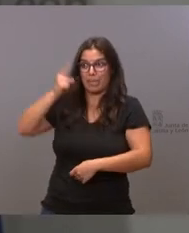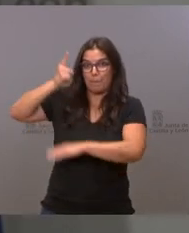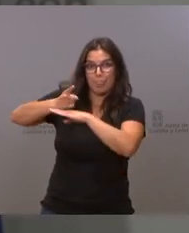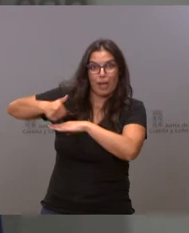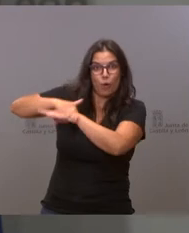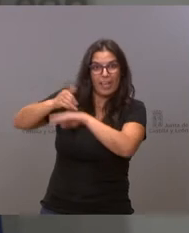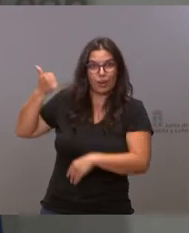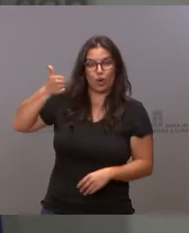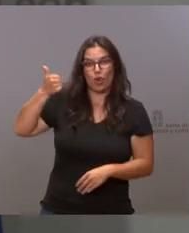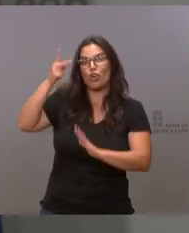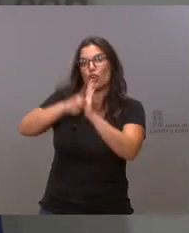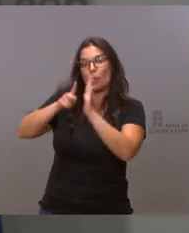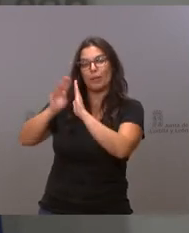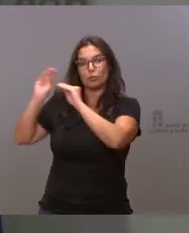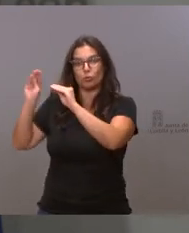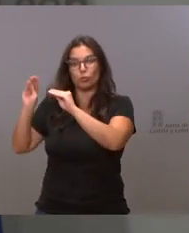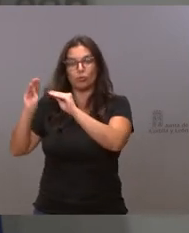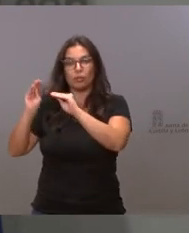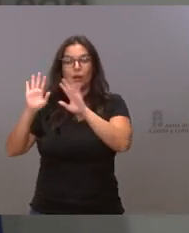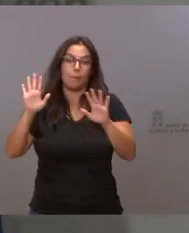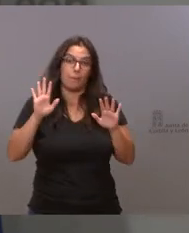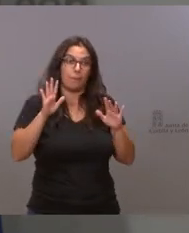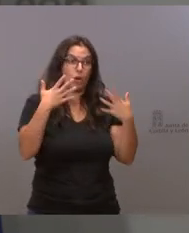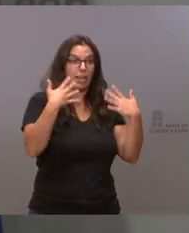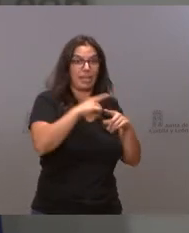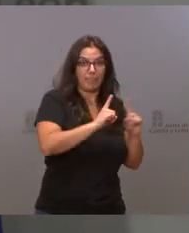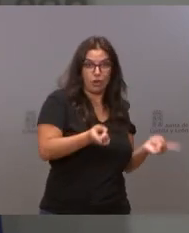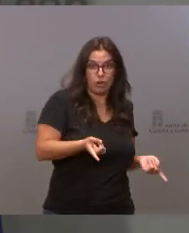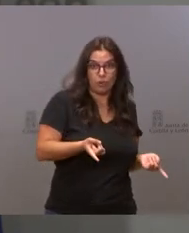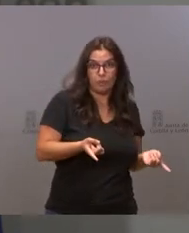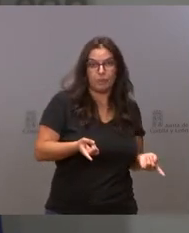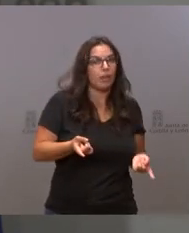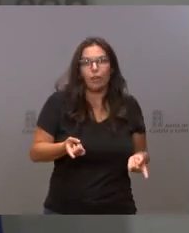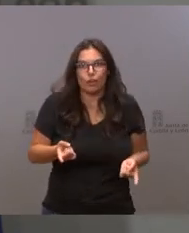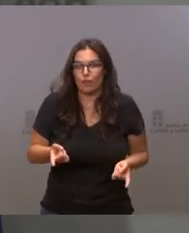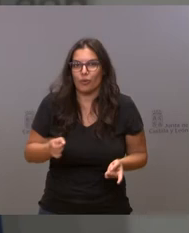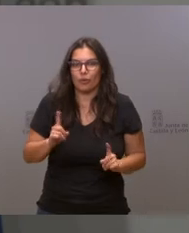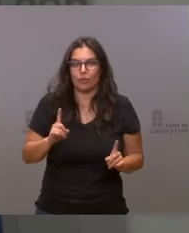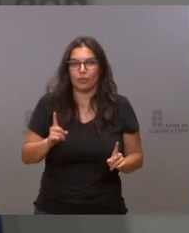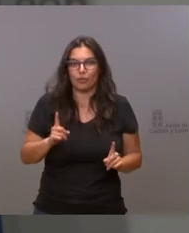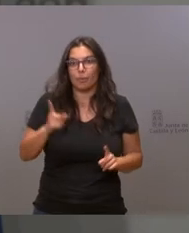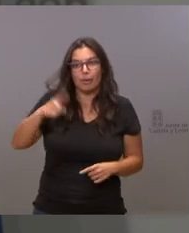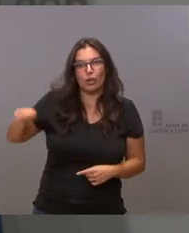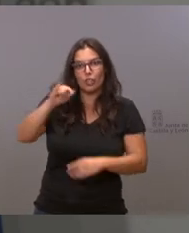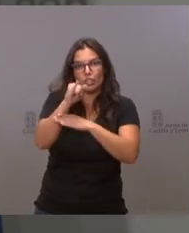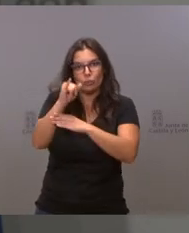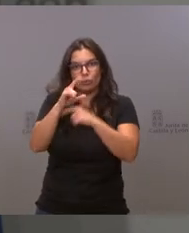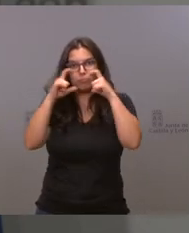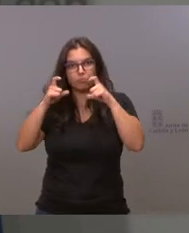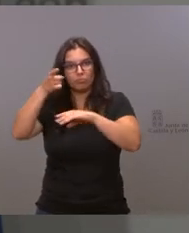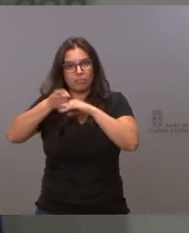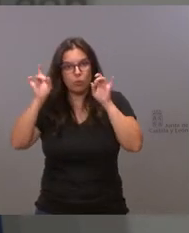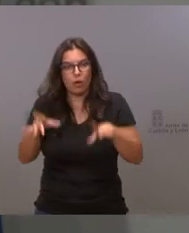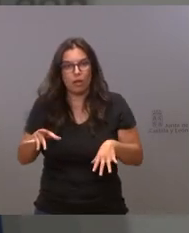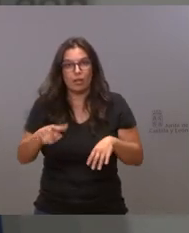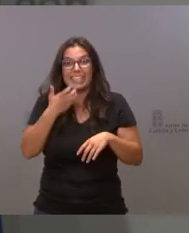Pues en los patios no. O en el aire libre no. No, no, si al aire libre, insisto, al aire libre, siempre que se mantenga a la